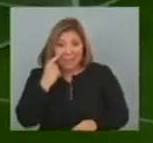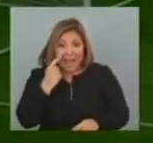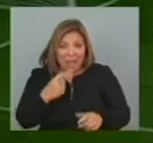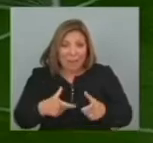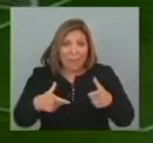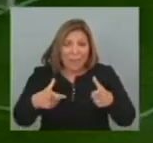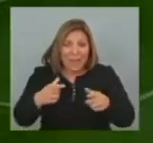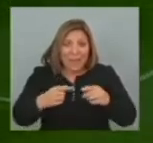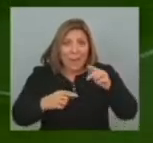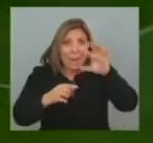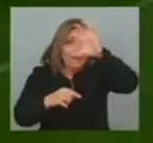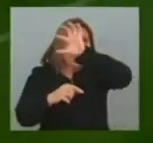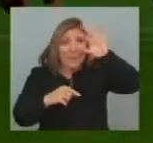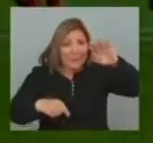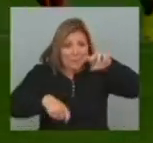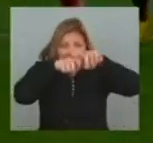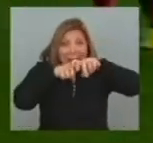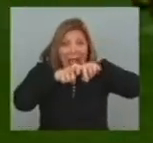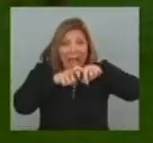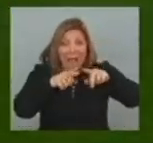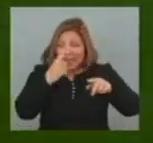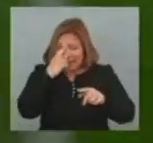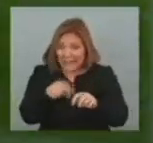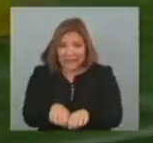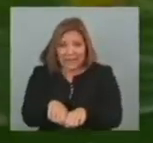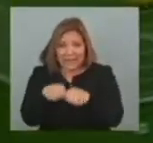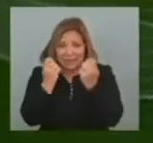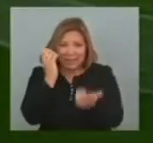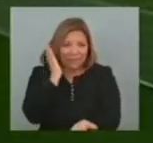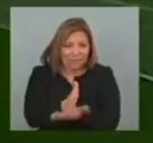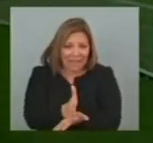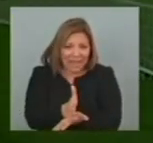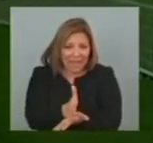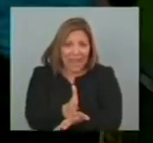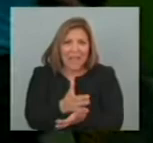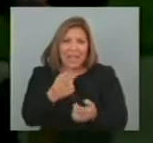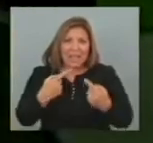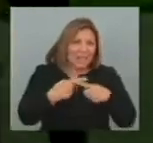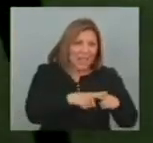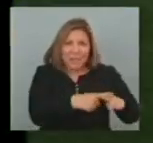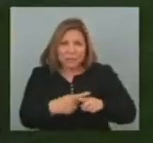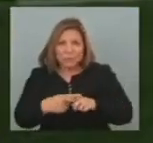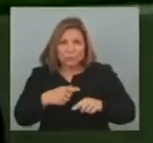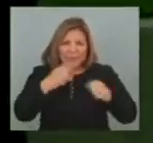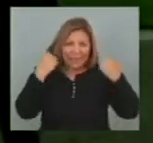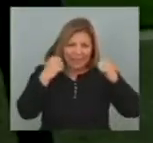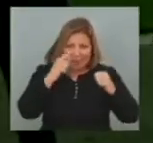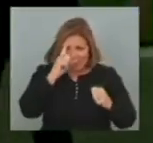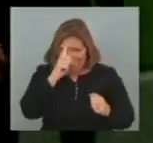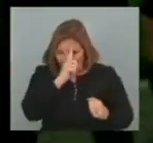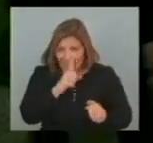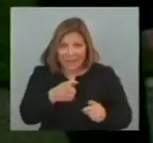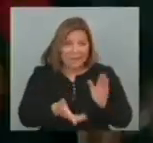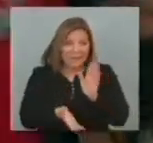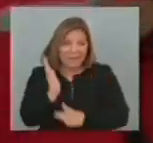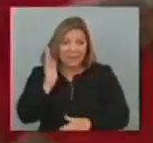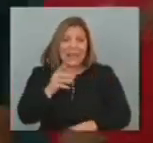pelota En el travesaño Increíble Desenlace Increíble el final Expulsiones en el banco Del Atlético de Madrid Se iba de la